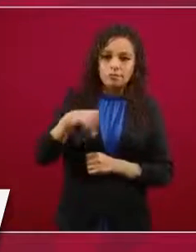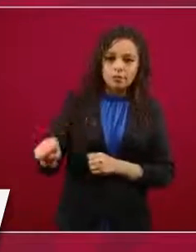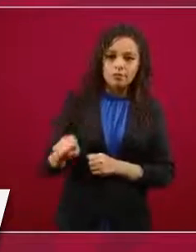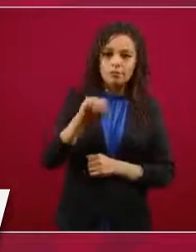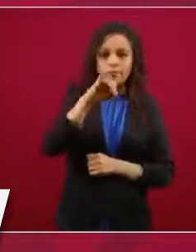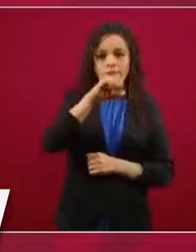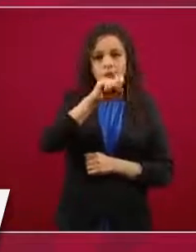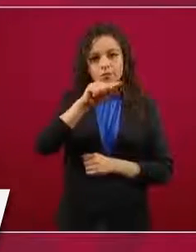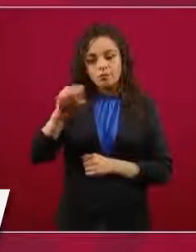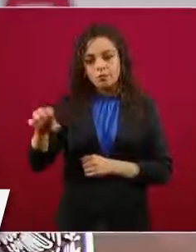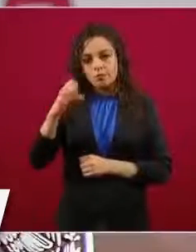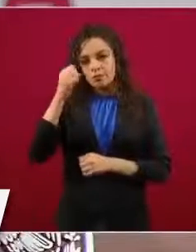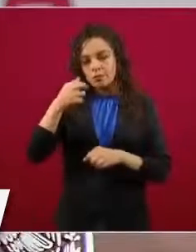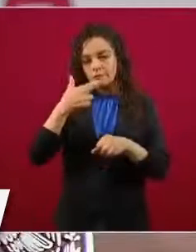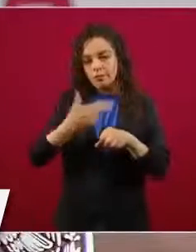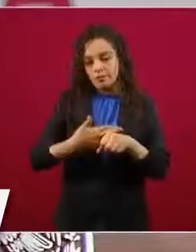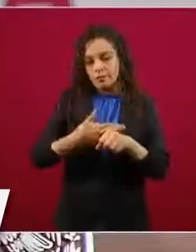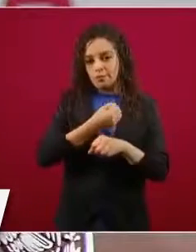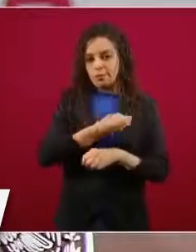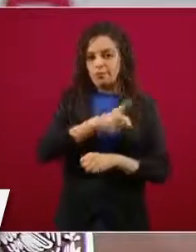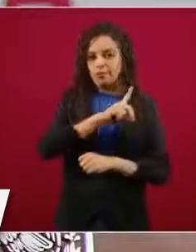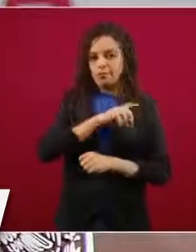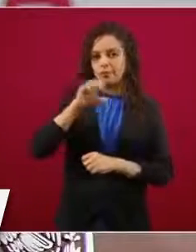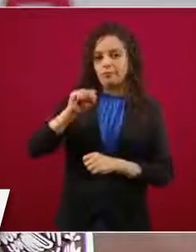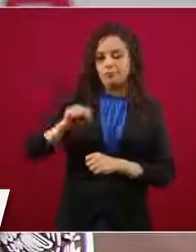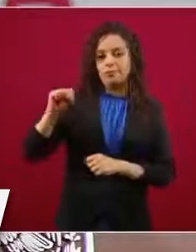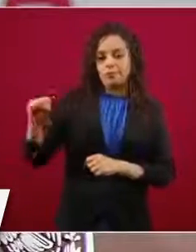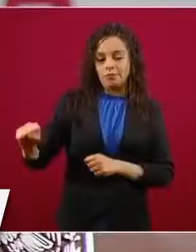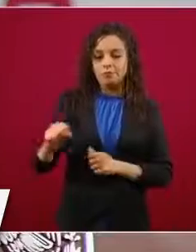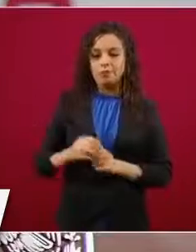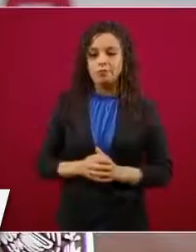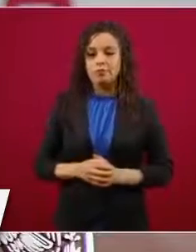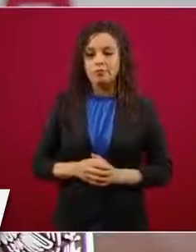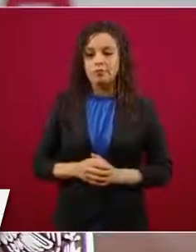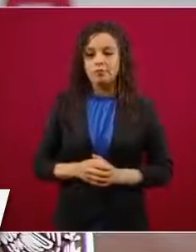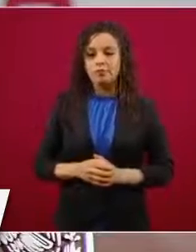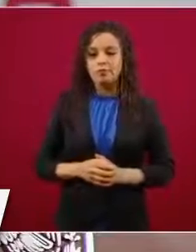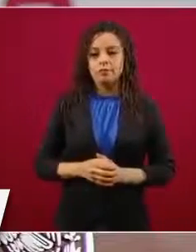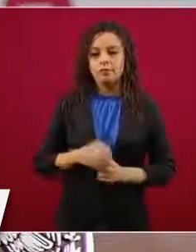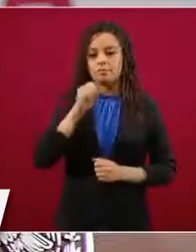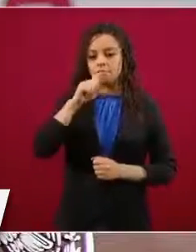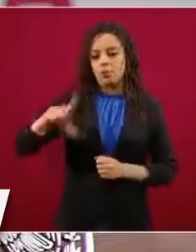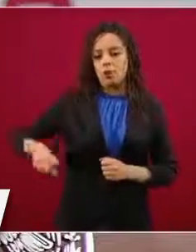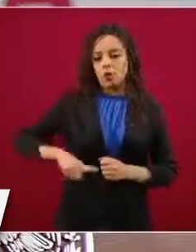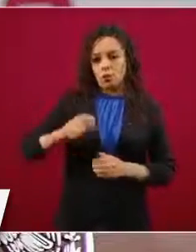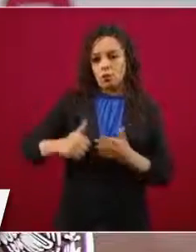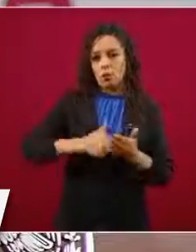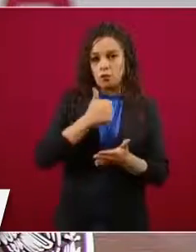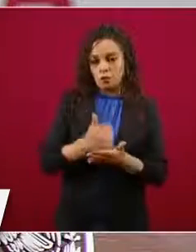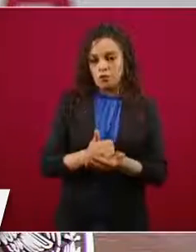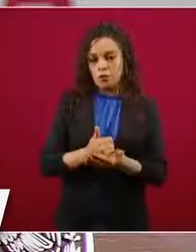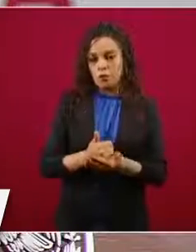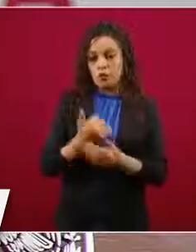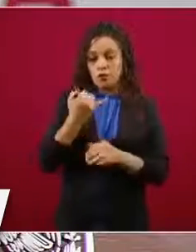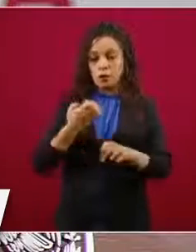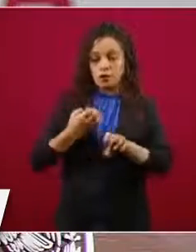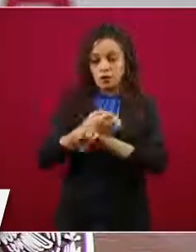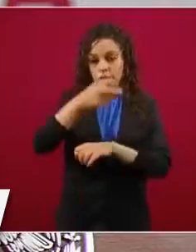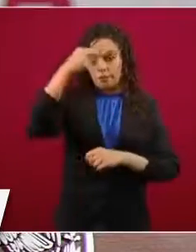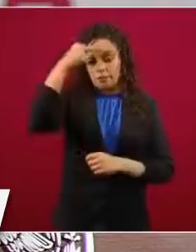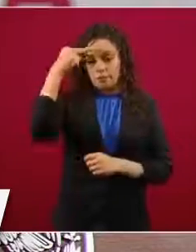con la Secretaría de Salud, la Secretaría de Salud del gobierno de la ciudad y la Secretaría de Salud del Estado de México,